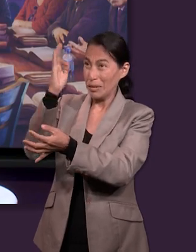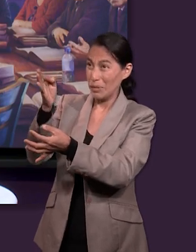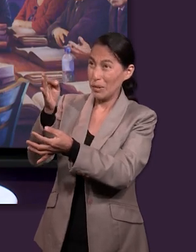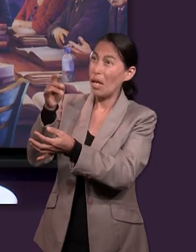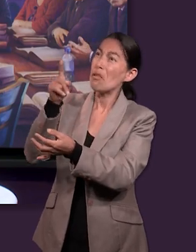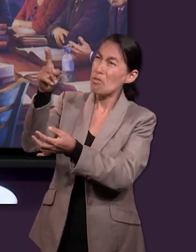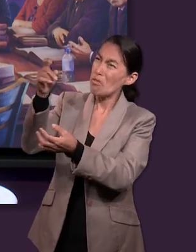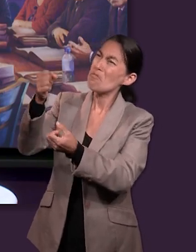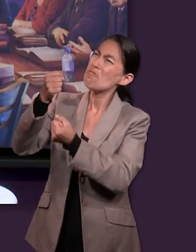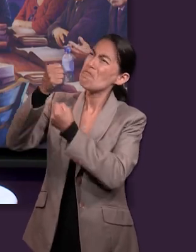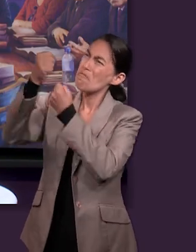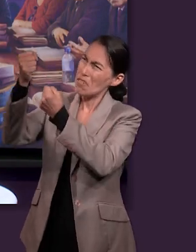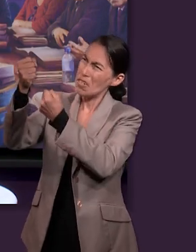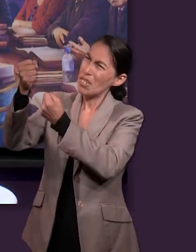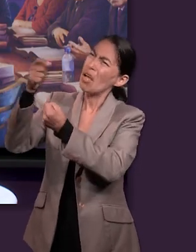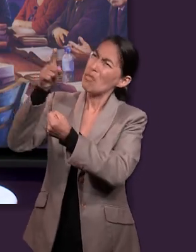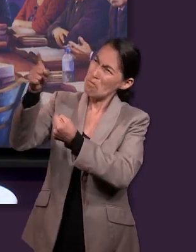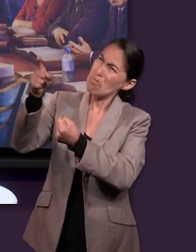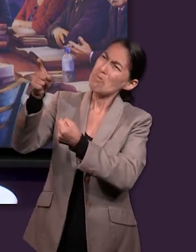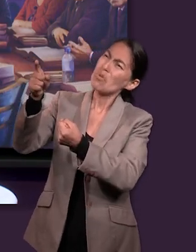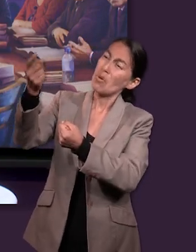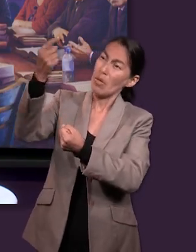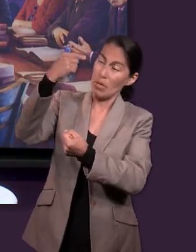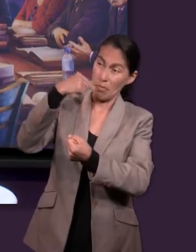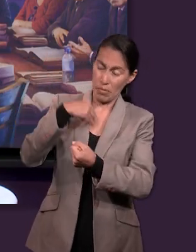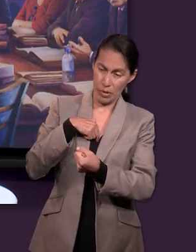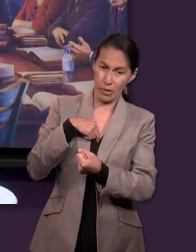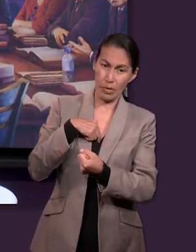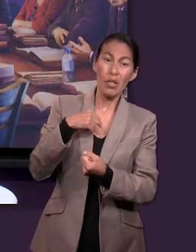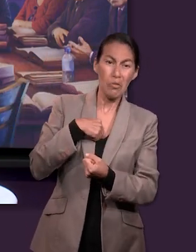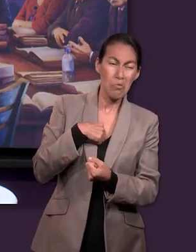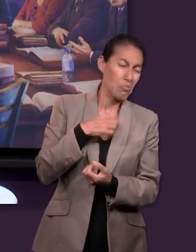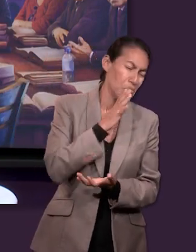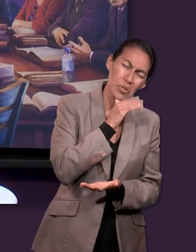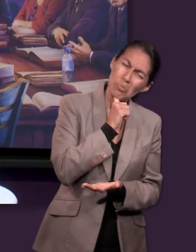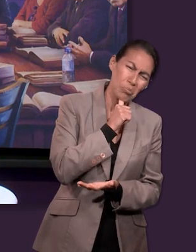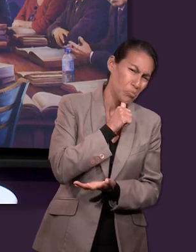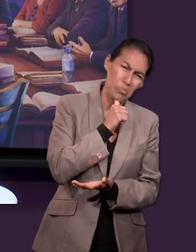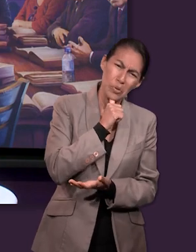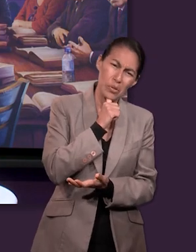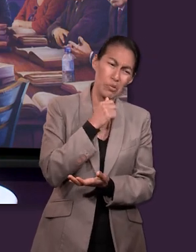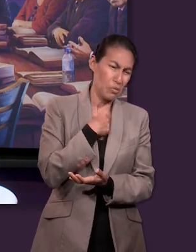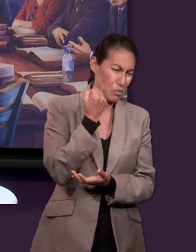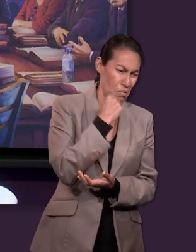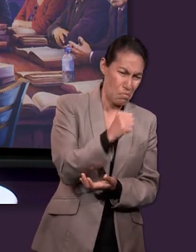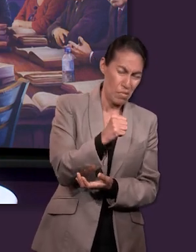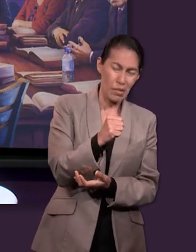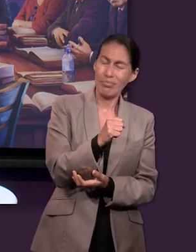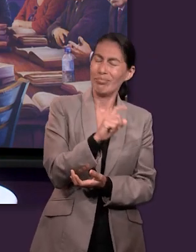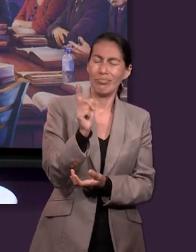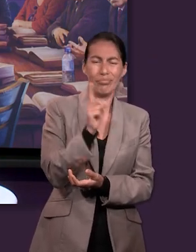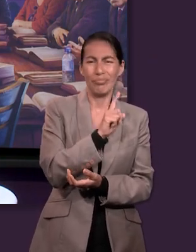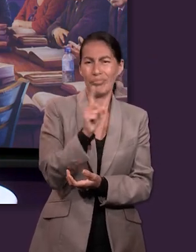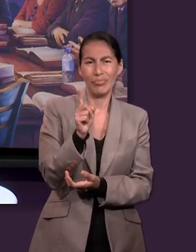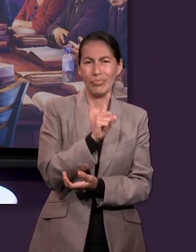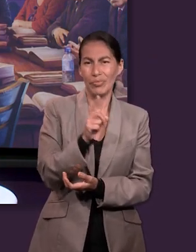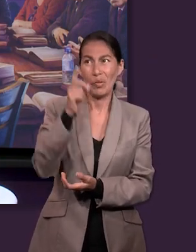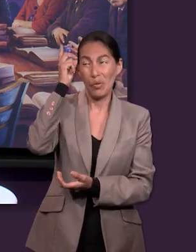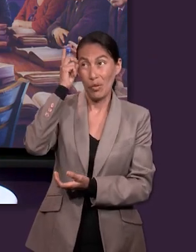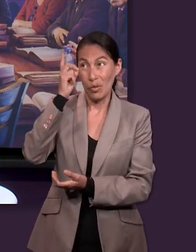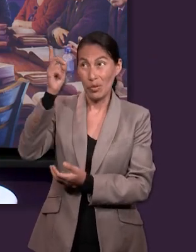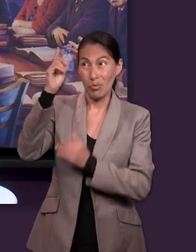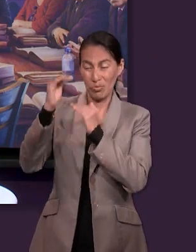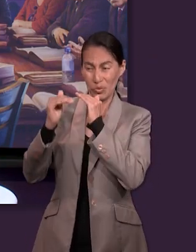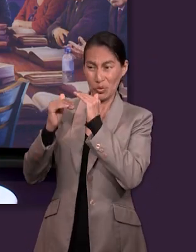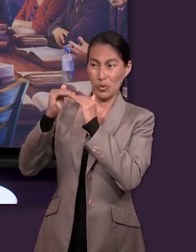no es lo que yo puedo hacer, no son mis habilidades, sino la presencia de Dios en mi día a día, en